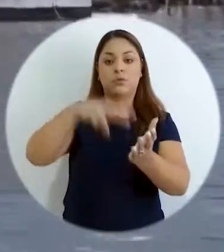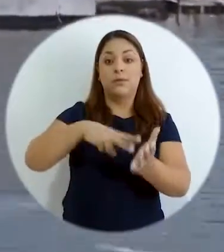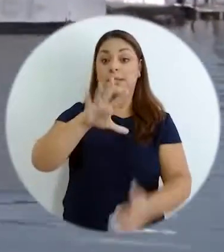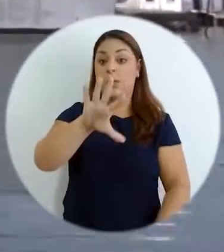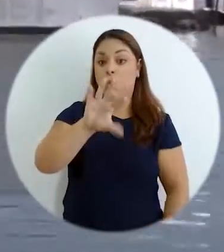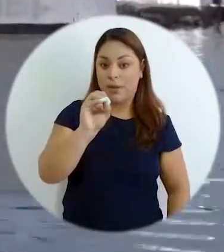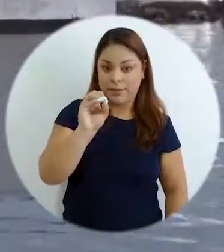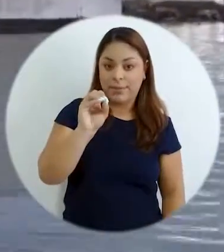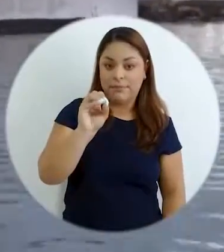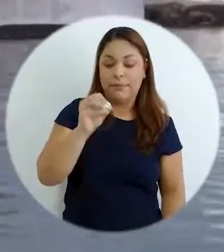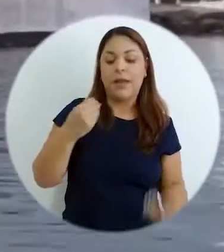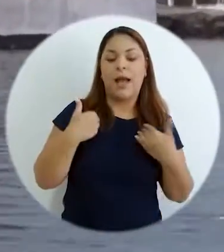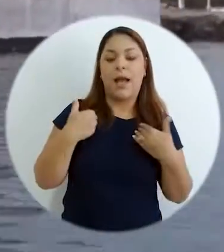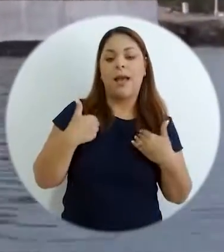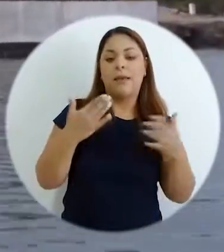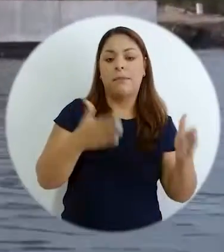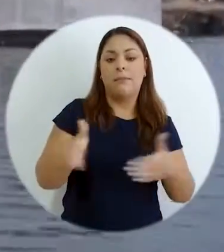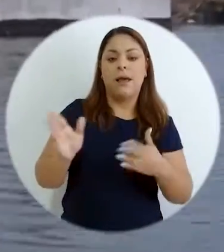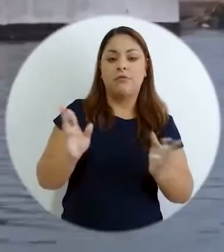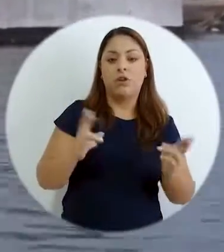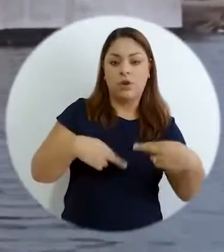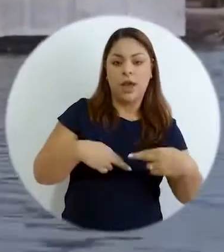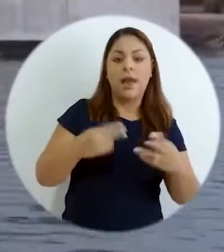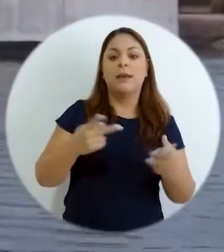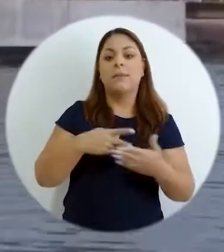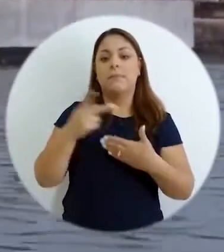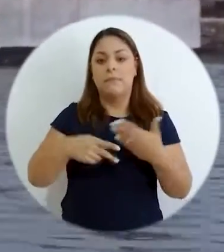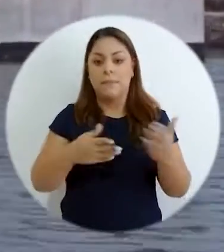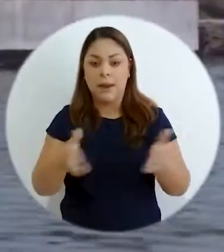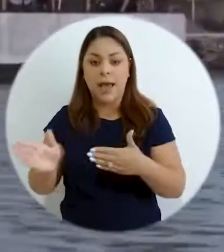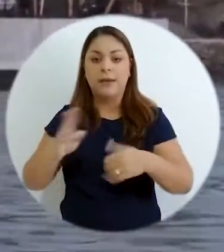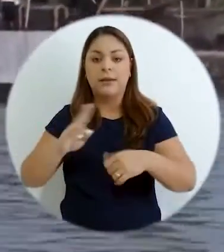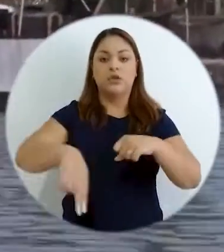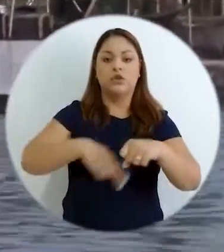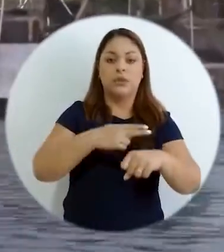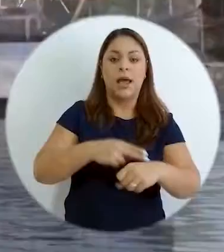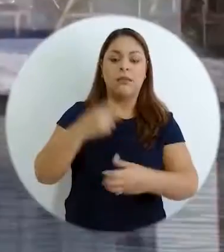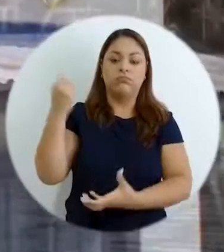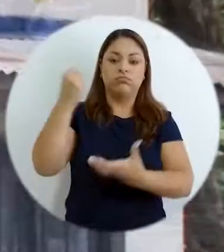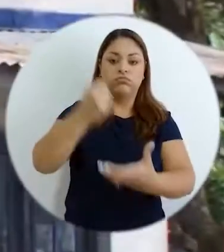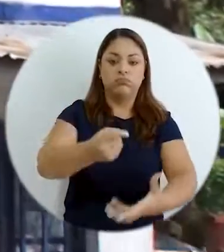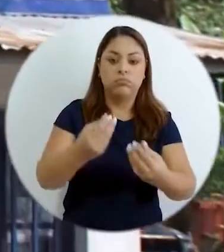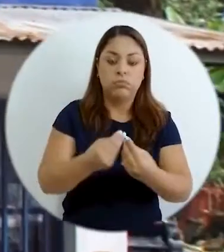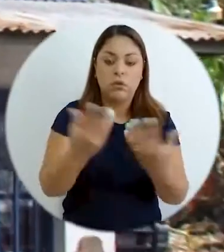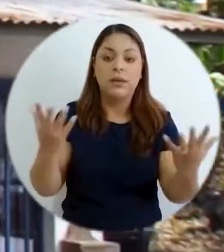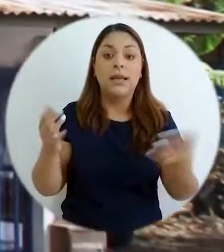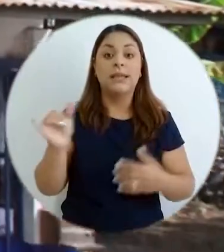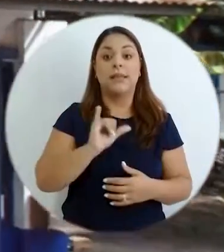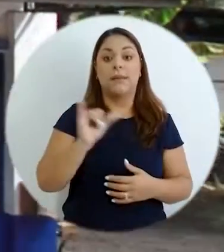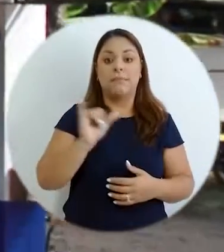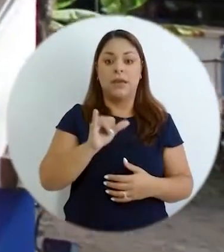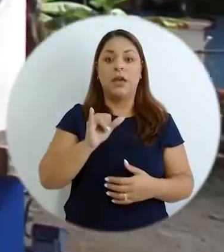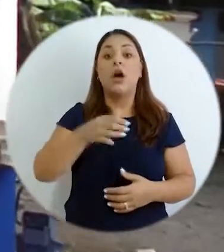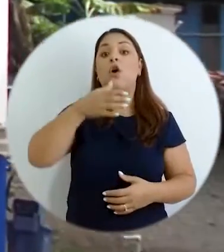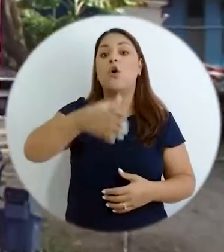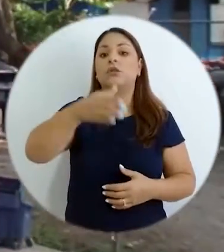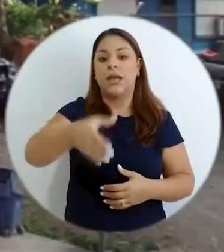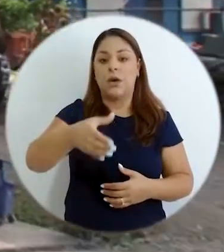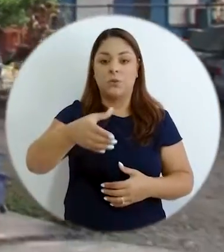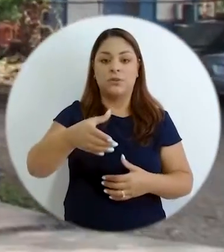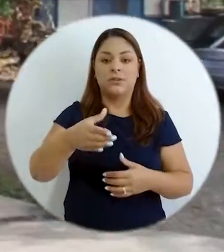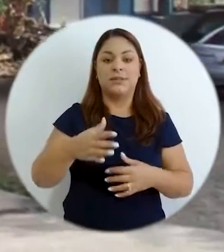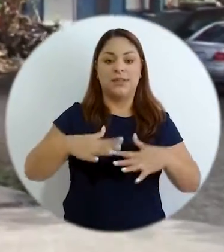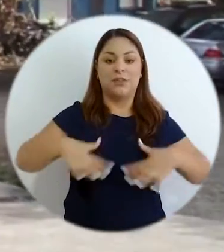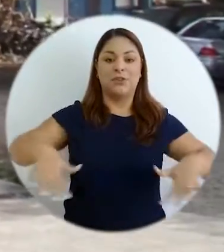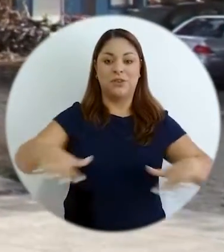inclusive en las regiones hay unos planes regionales, está el Plan Nacional de Inversión Pública e inclusive están los